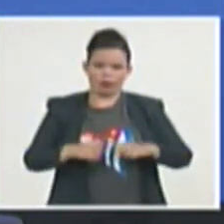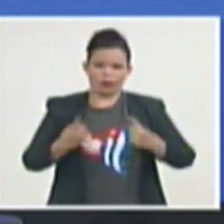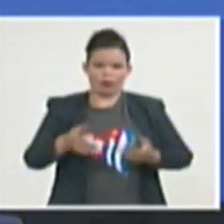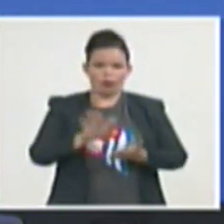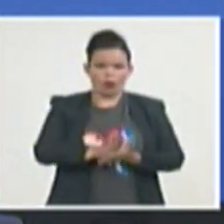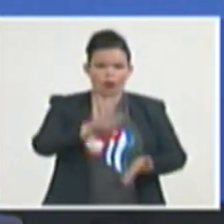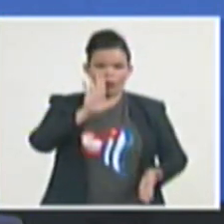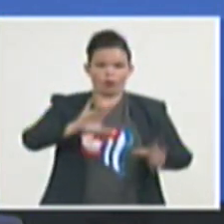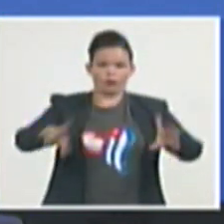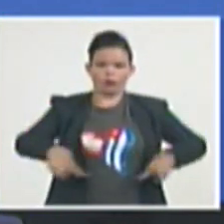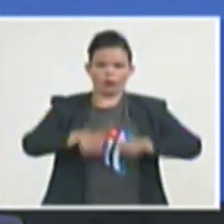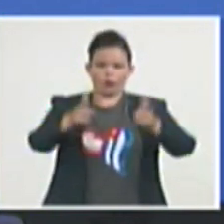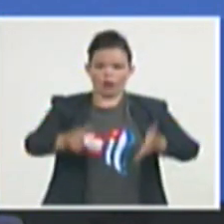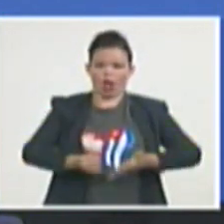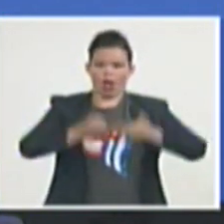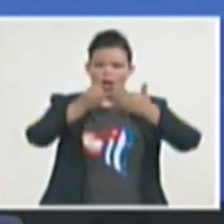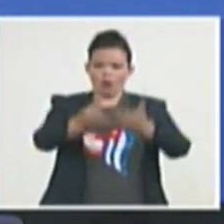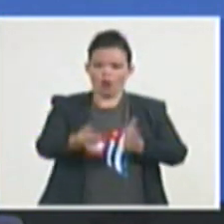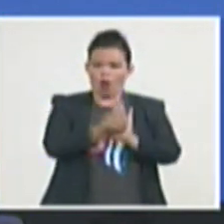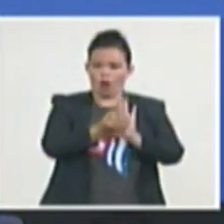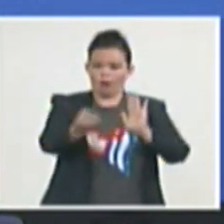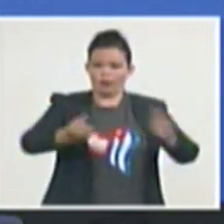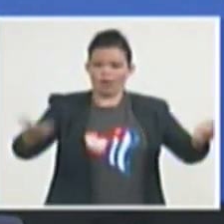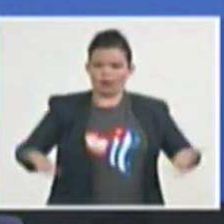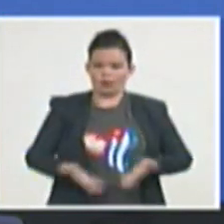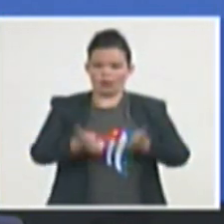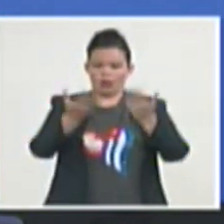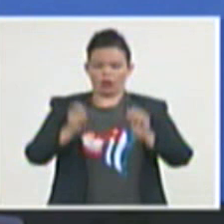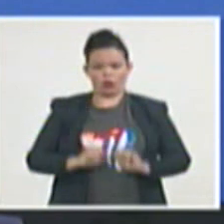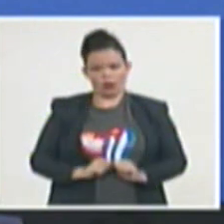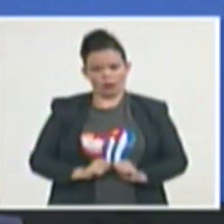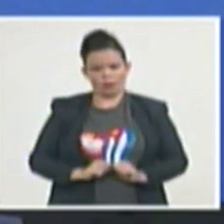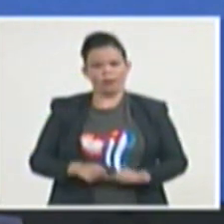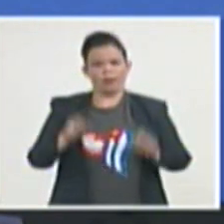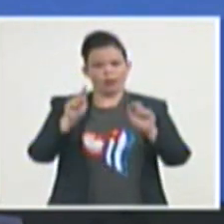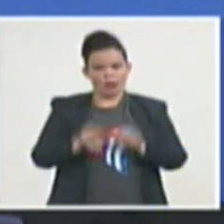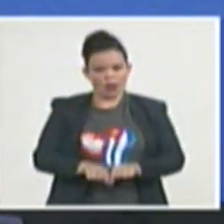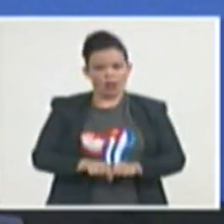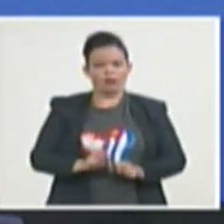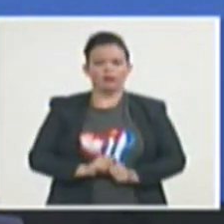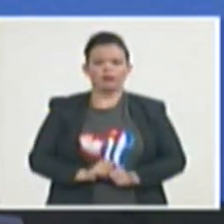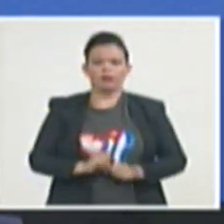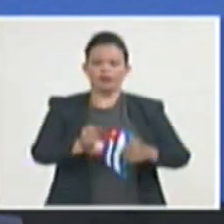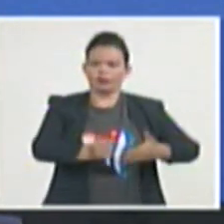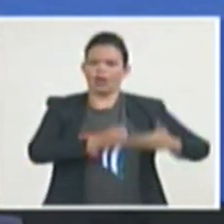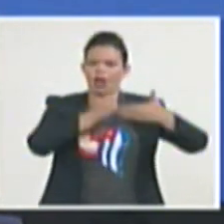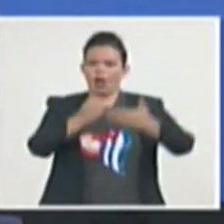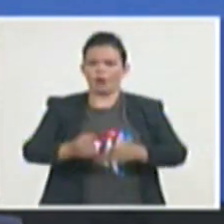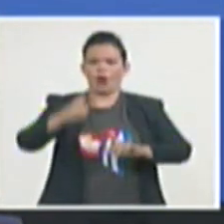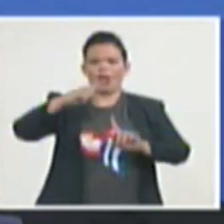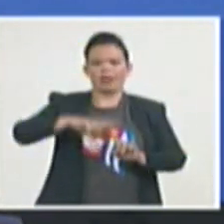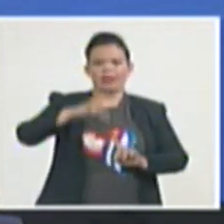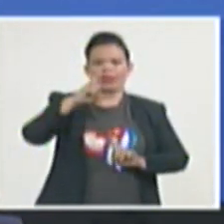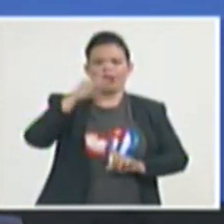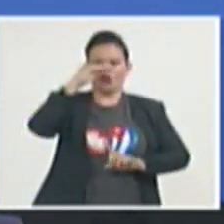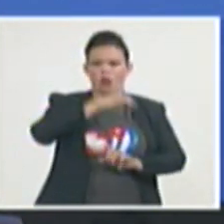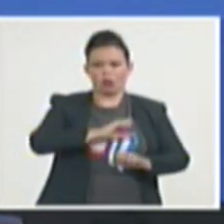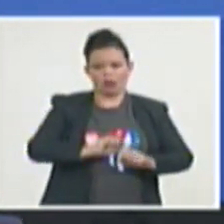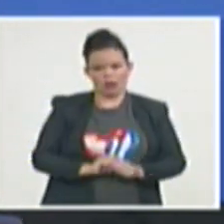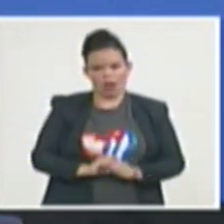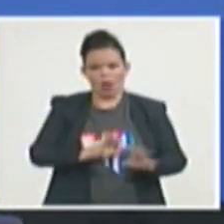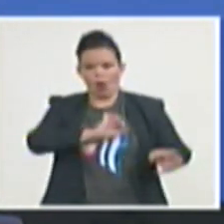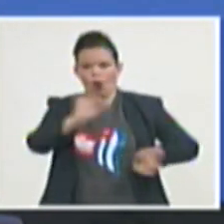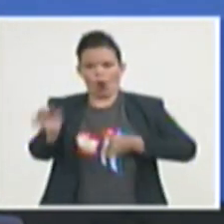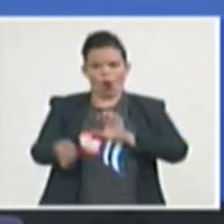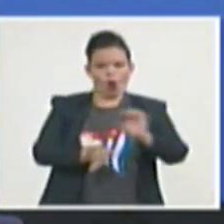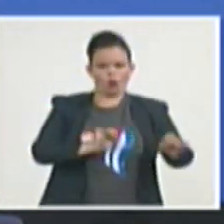oficial al desarrollo, creación de capacidades, transferencia de tecnologías, reducción de emisiones de gases de efecto invernadero